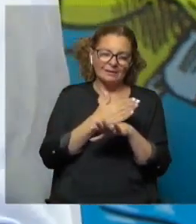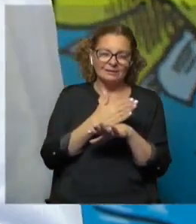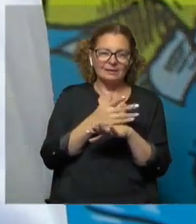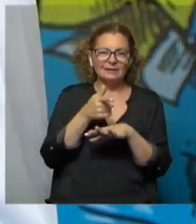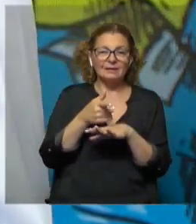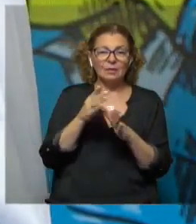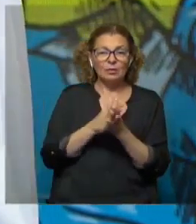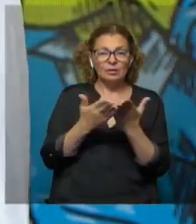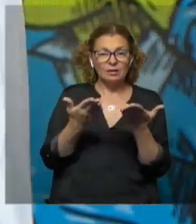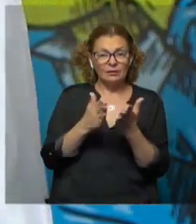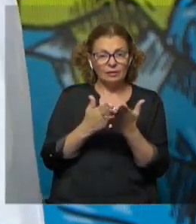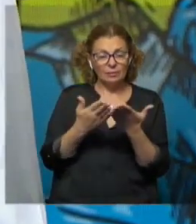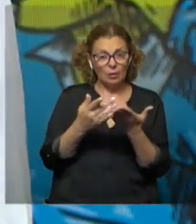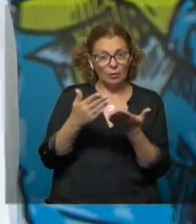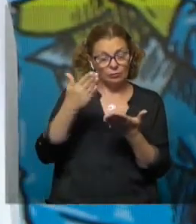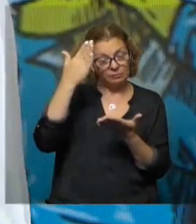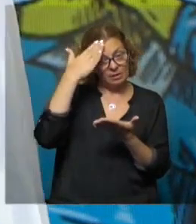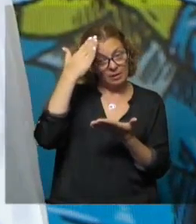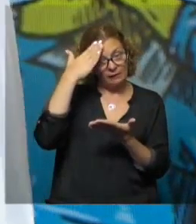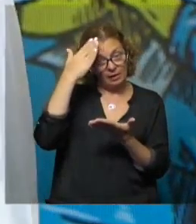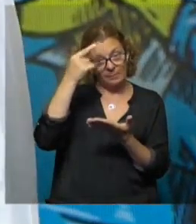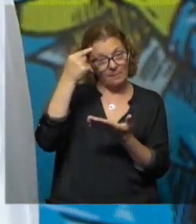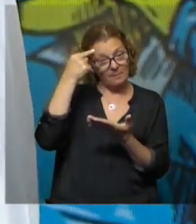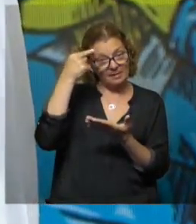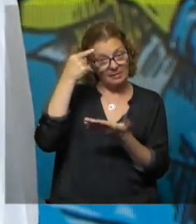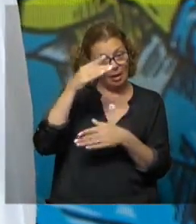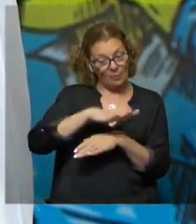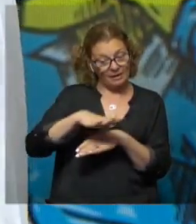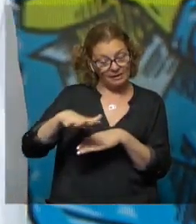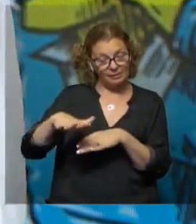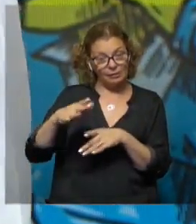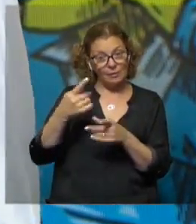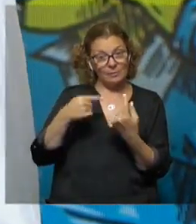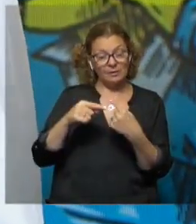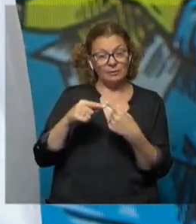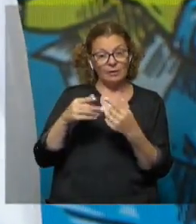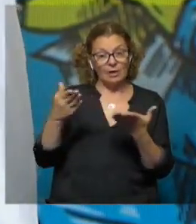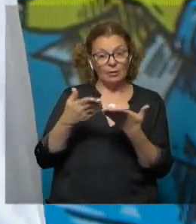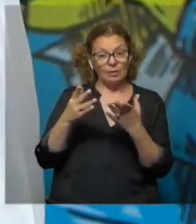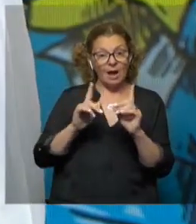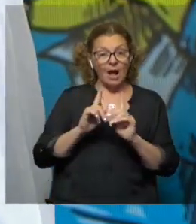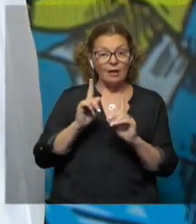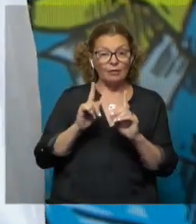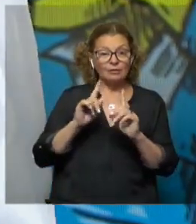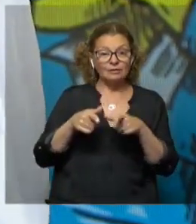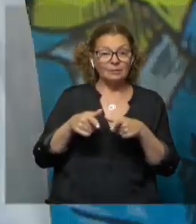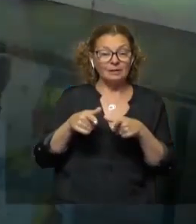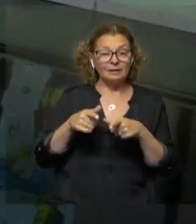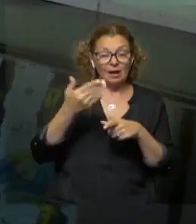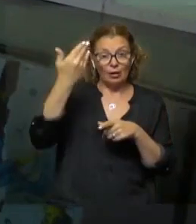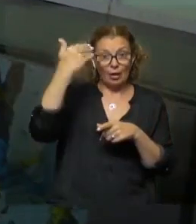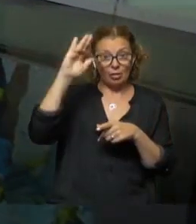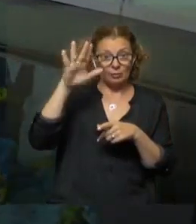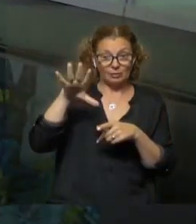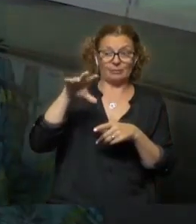es un libro que es un libro de conocimiento pensado para niños. Está sucediendo algo de que también a los adultos